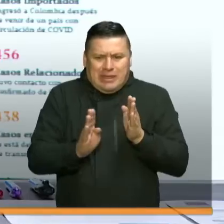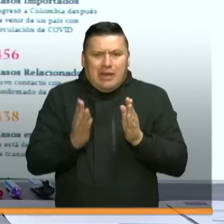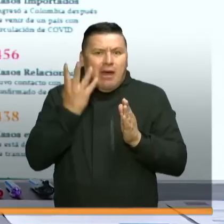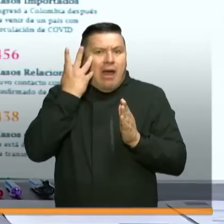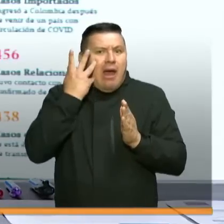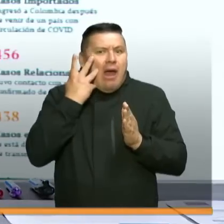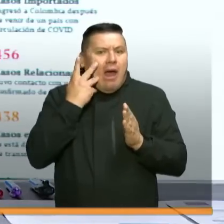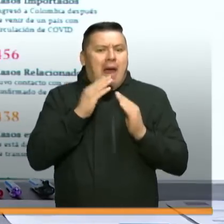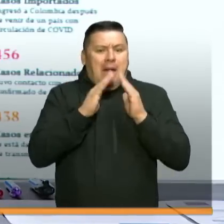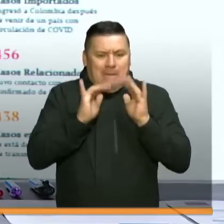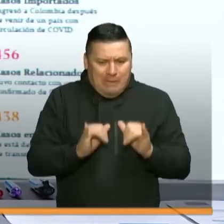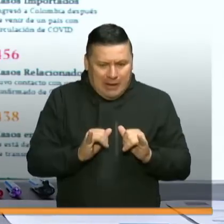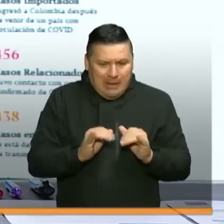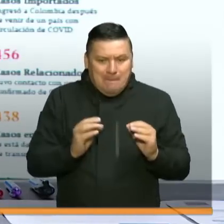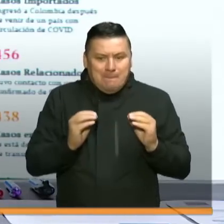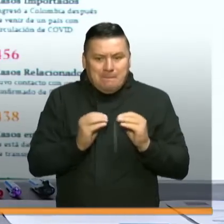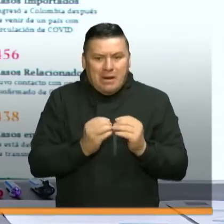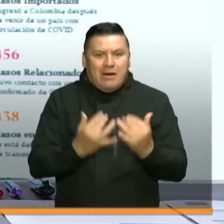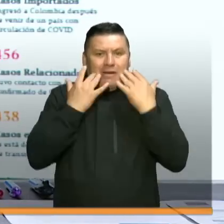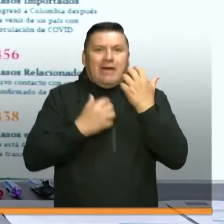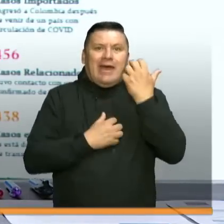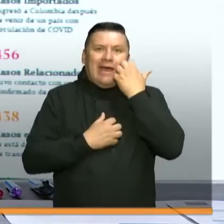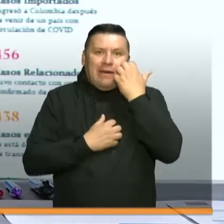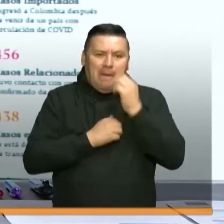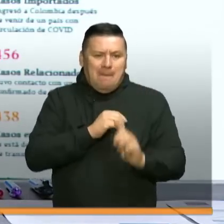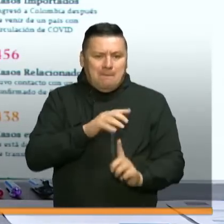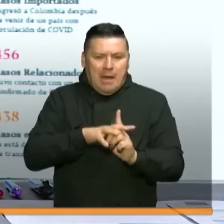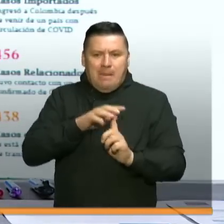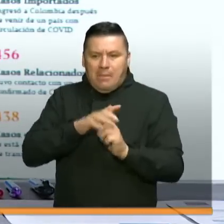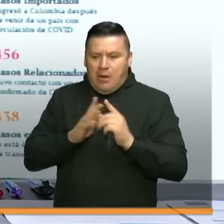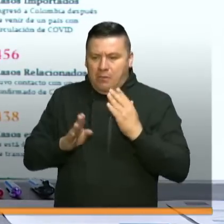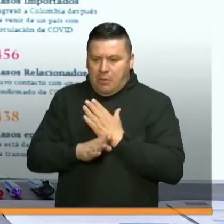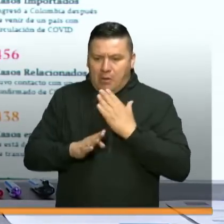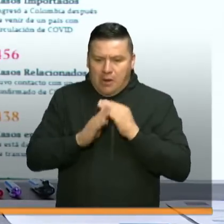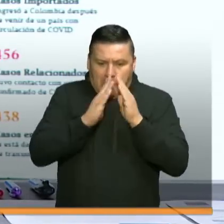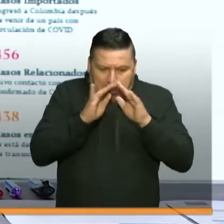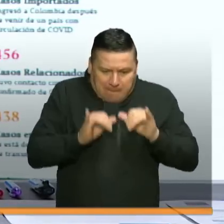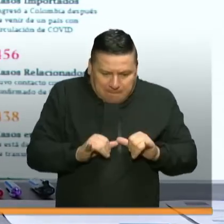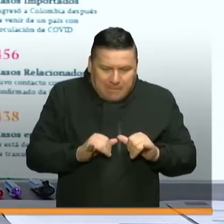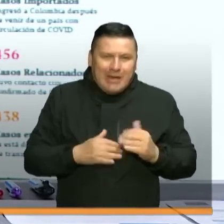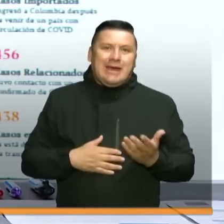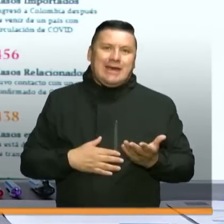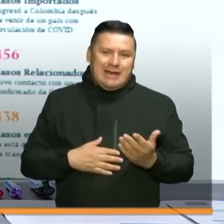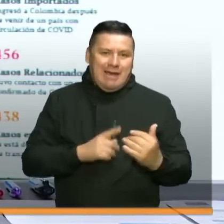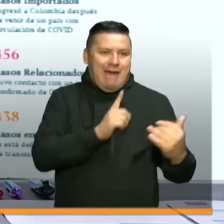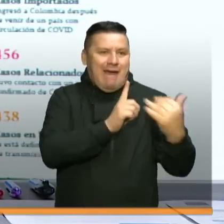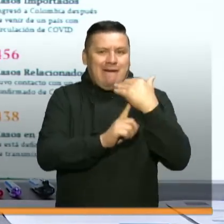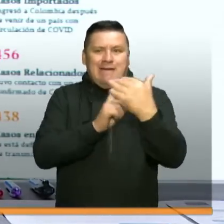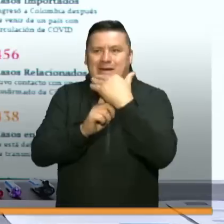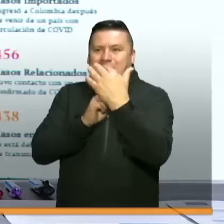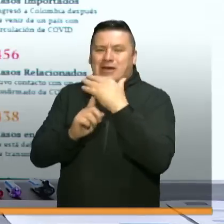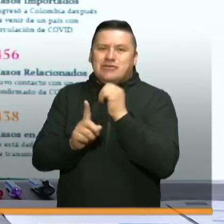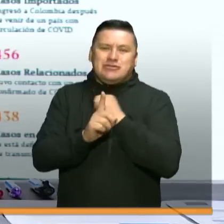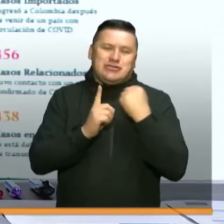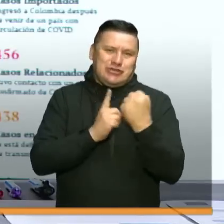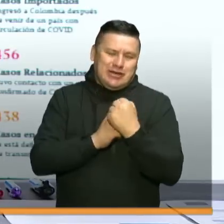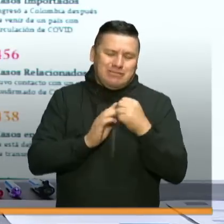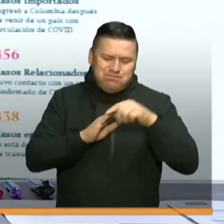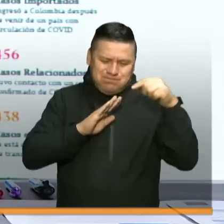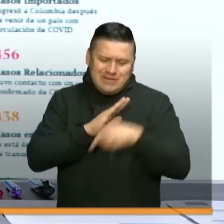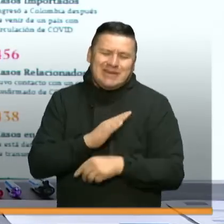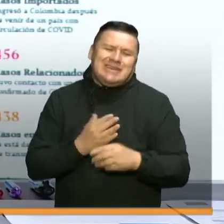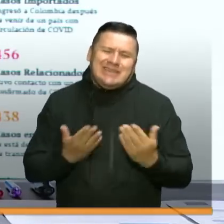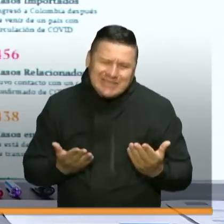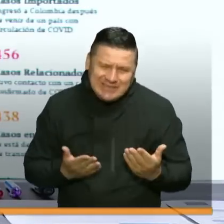cuarentena también pueden detonar otras patologías o generar otro tipo de problemas aparte también de las afectaciones sociales que pueden ser muy profundas.